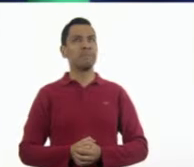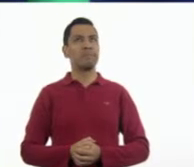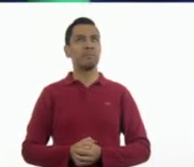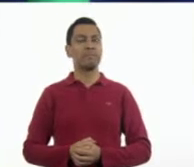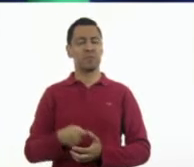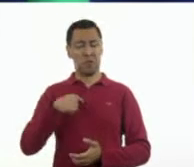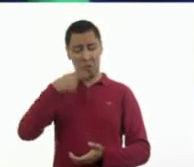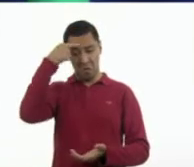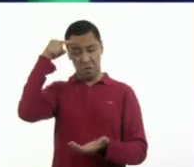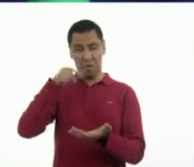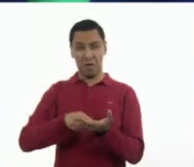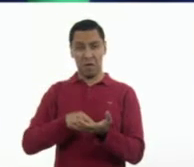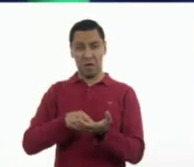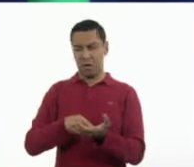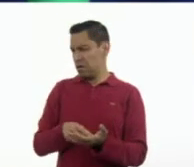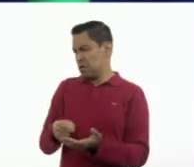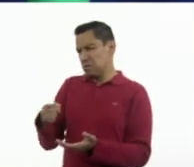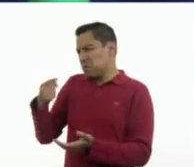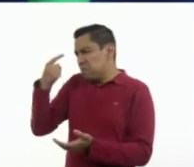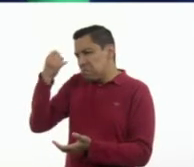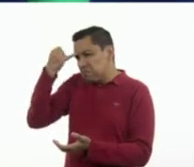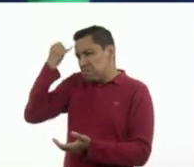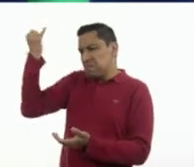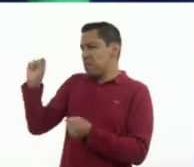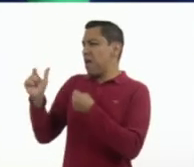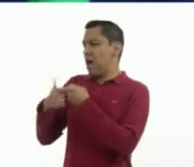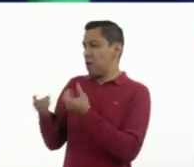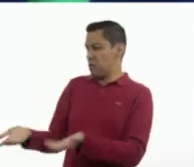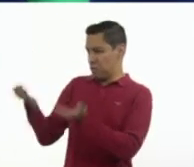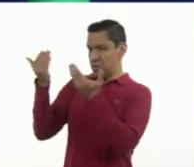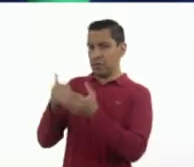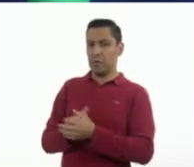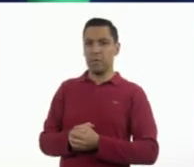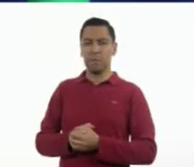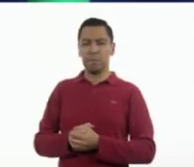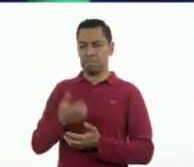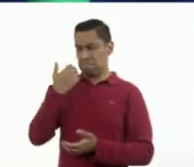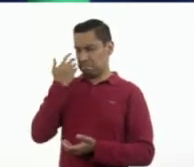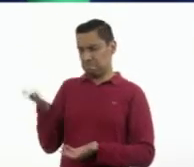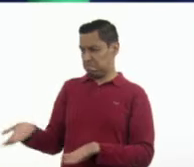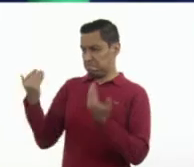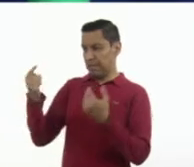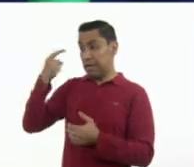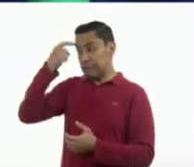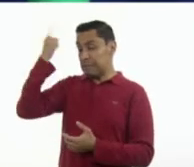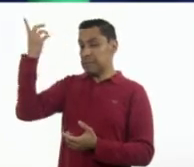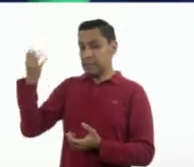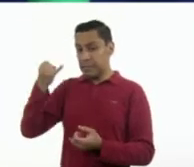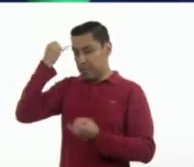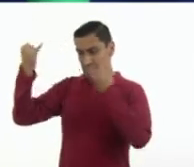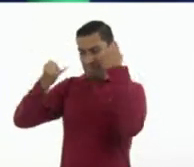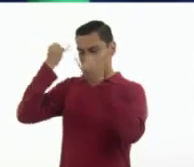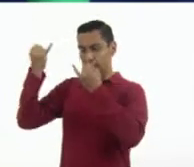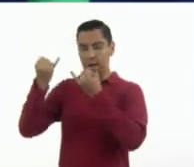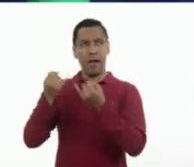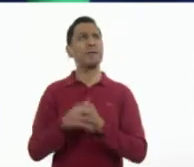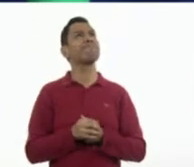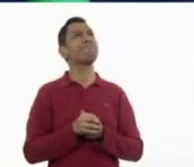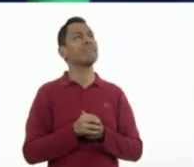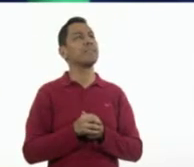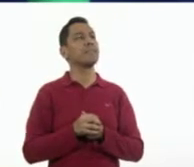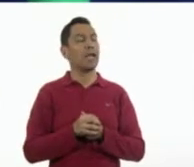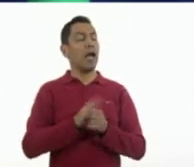creo que... Tú improvisala, Juan, vamos. Ok. Creatividad ante todo. Lavarse las manos